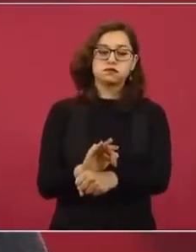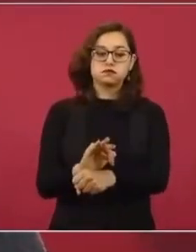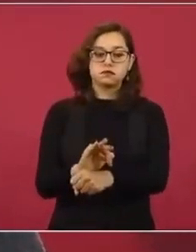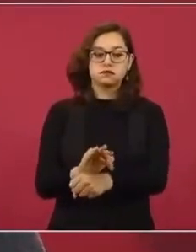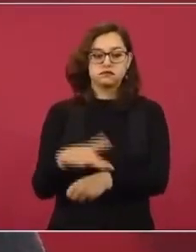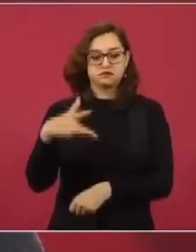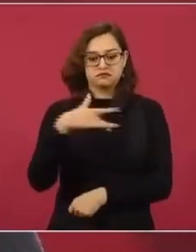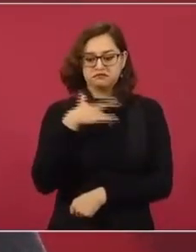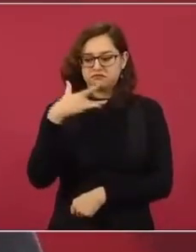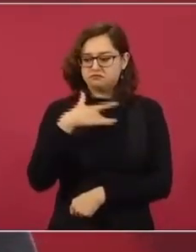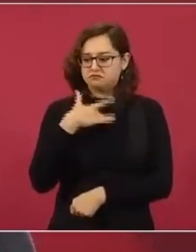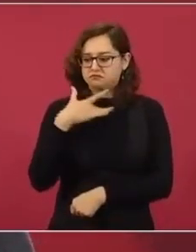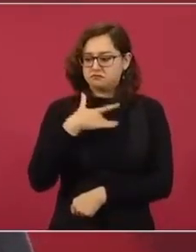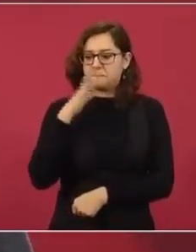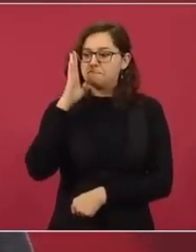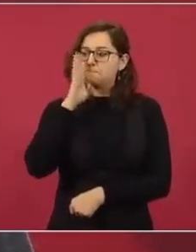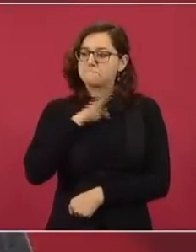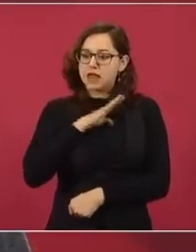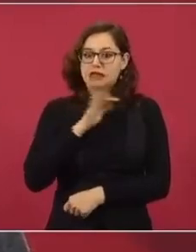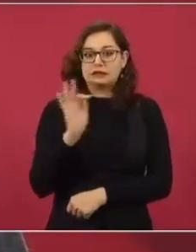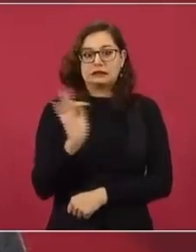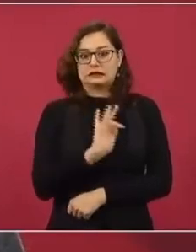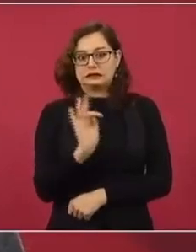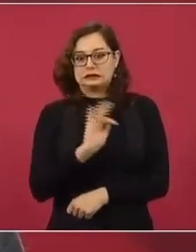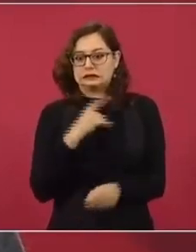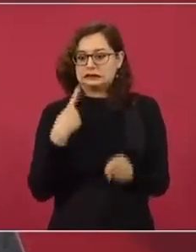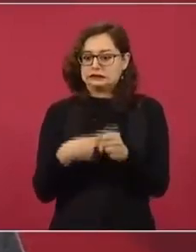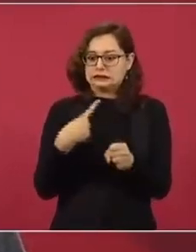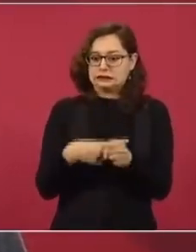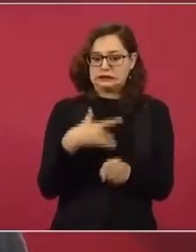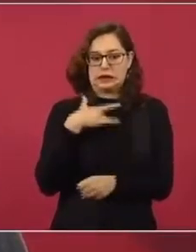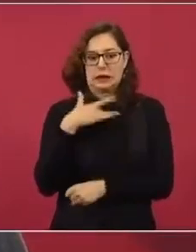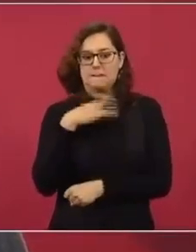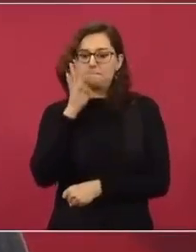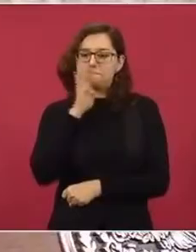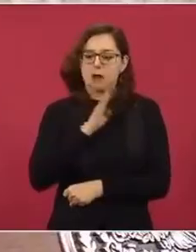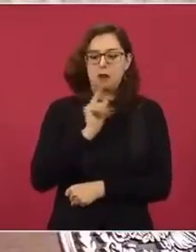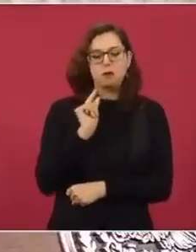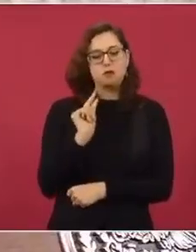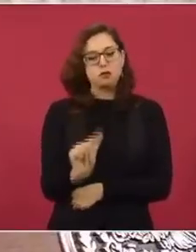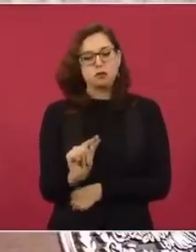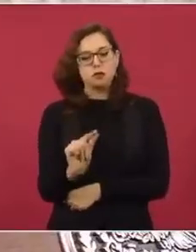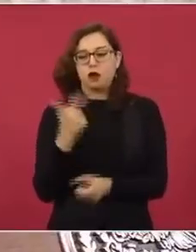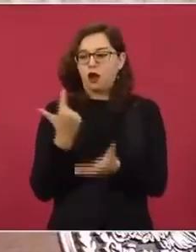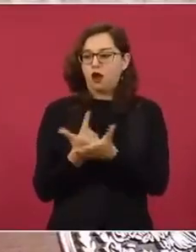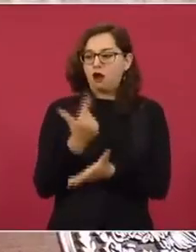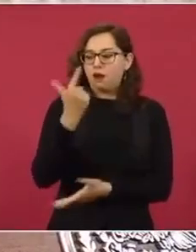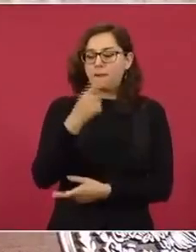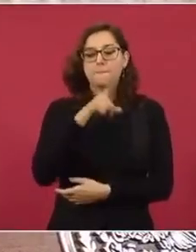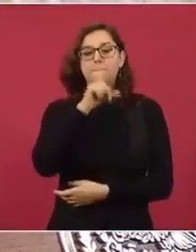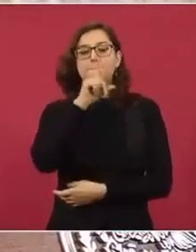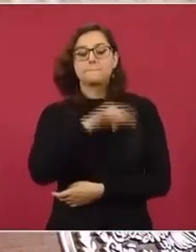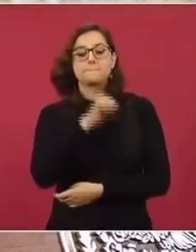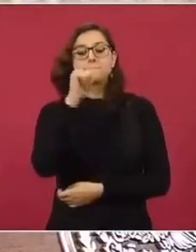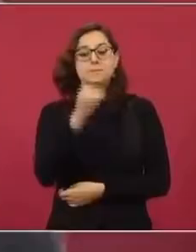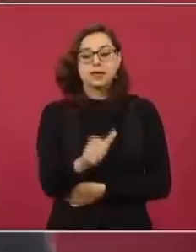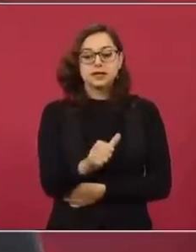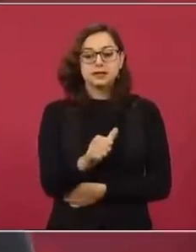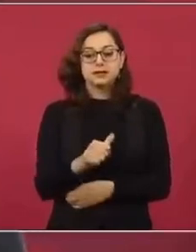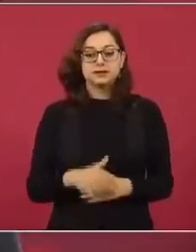los síntomas y no nos agravamos. Le agradezco